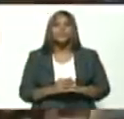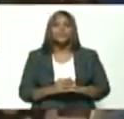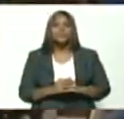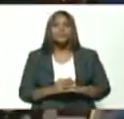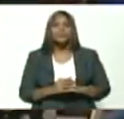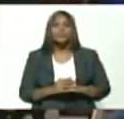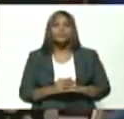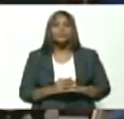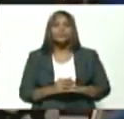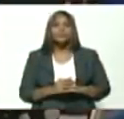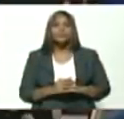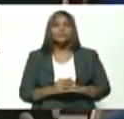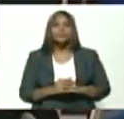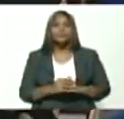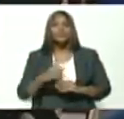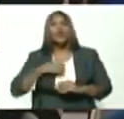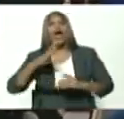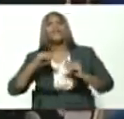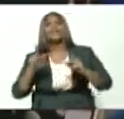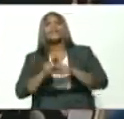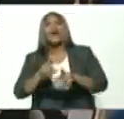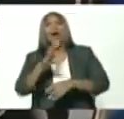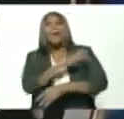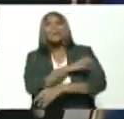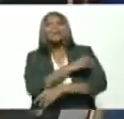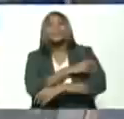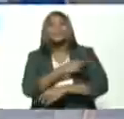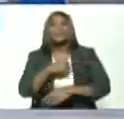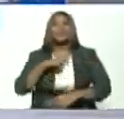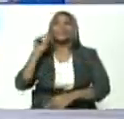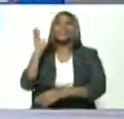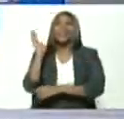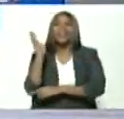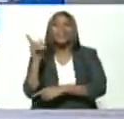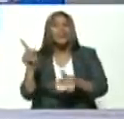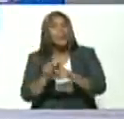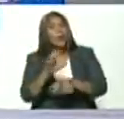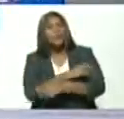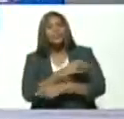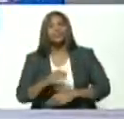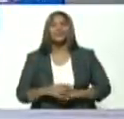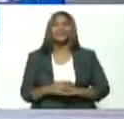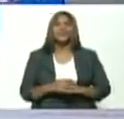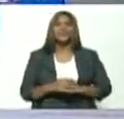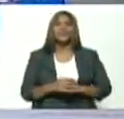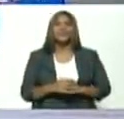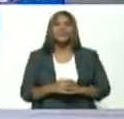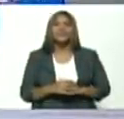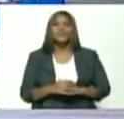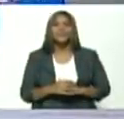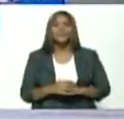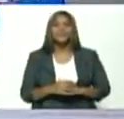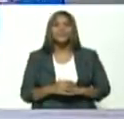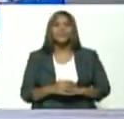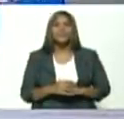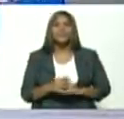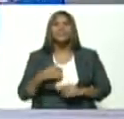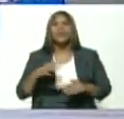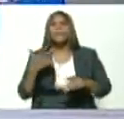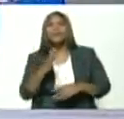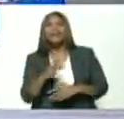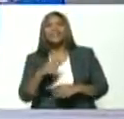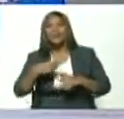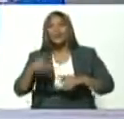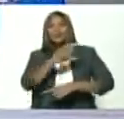Hablé como una deco. Compañeras y compañeros. Ah, parezco a Ramos Alú, vale.